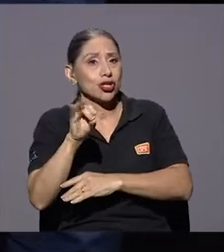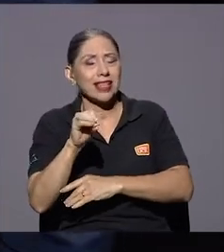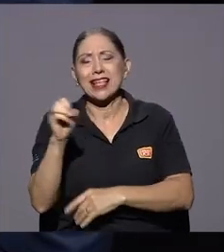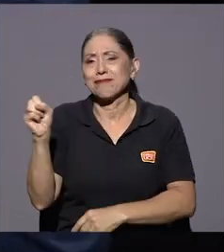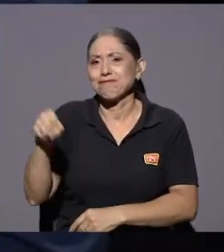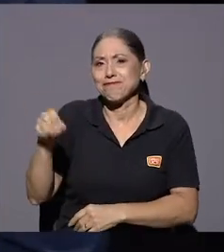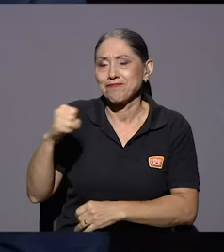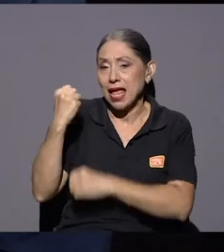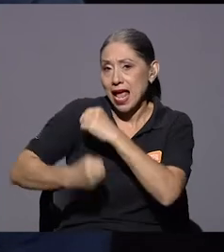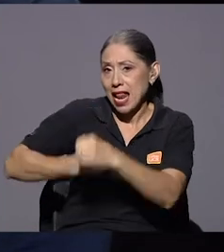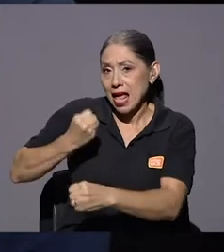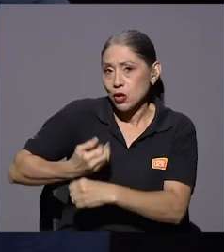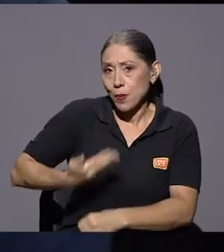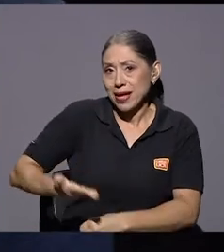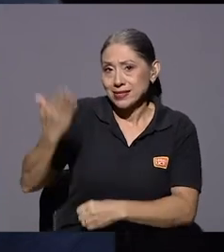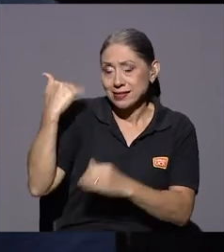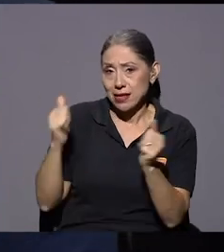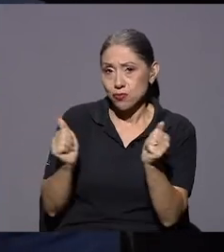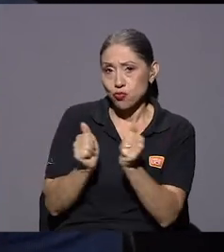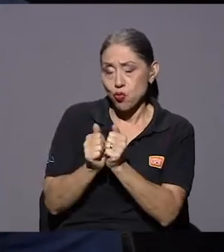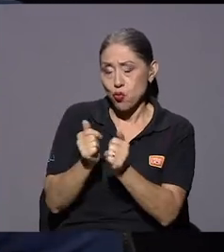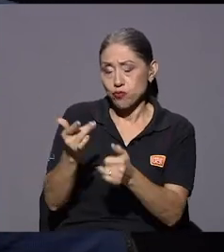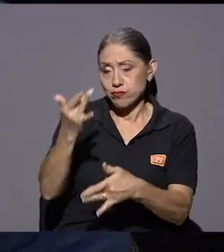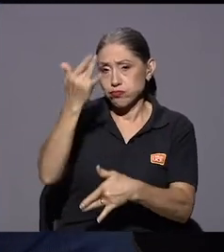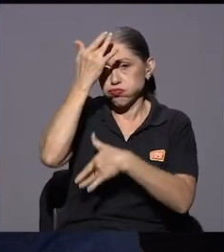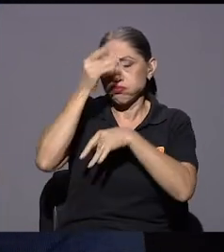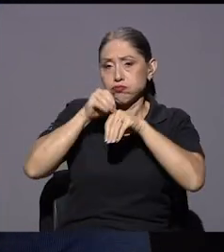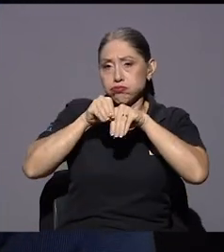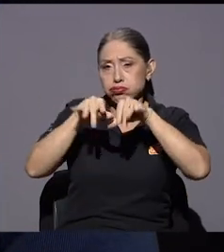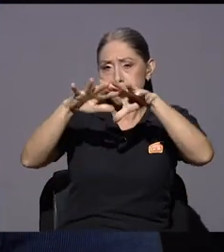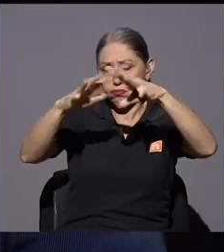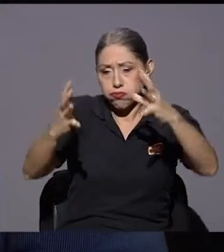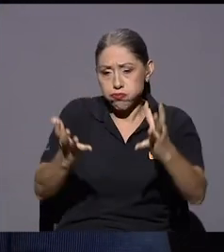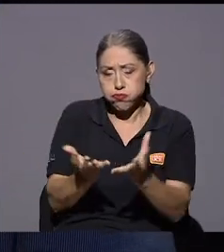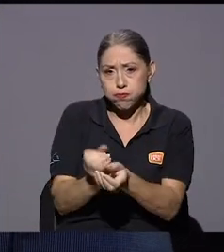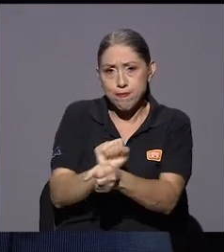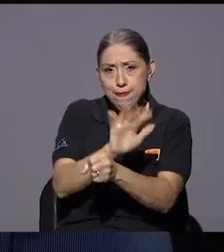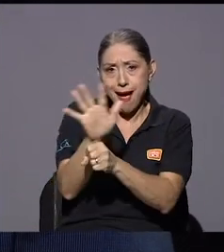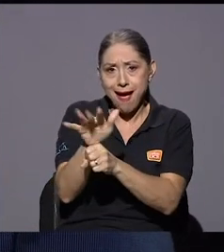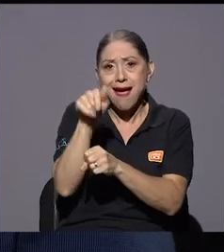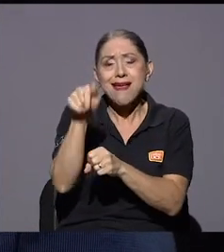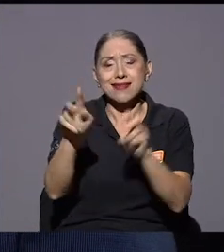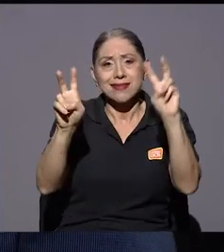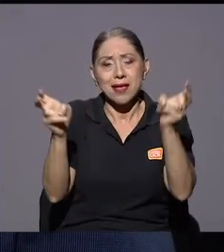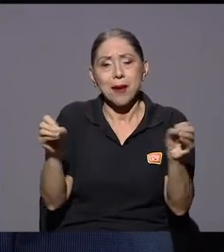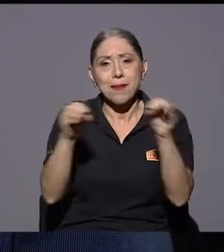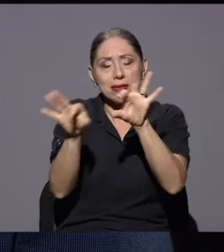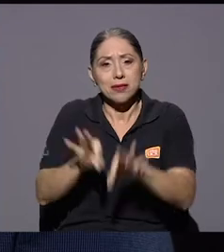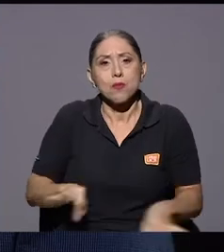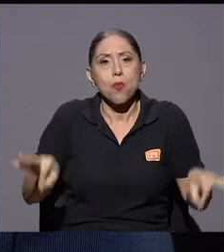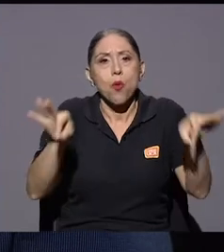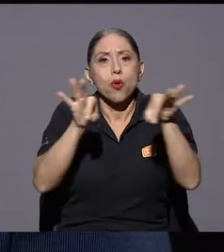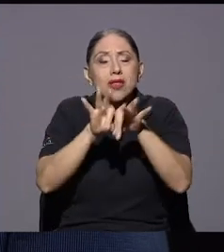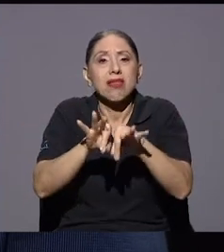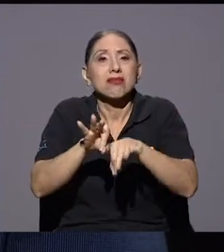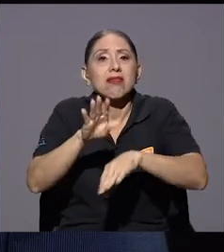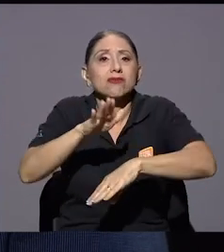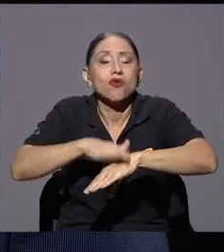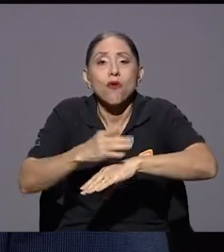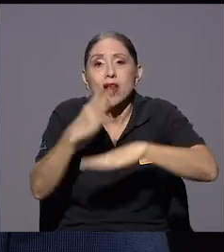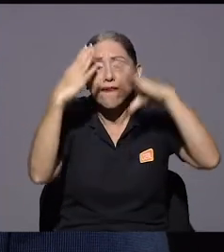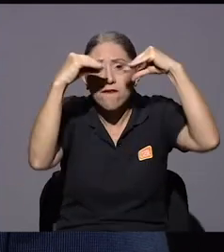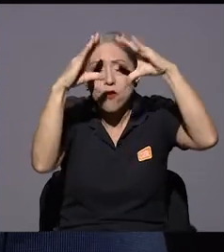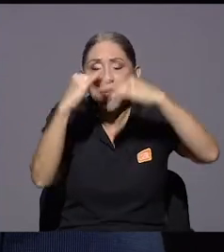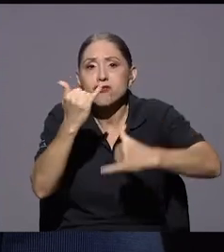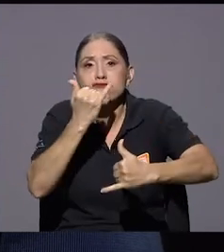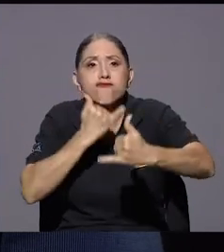bueno el año pasado con el tema de la pandemia fue obviamente el tema más importante en términos de desinformación pero sí o sea